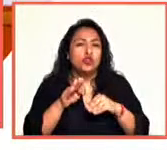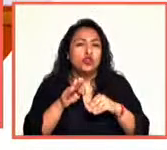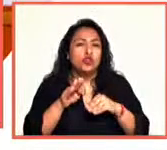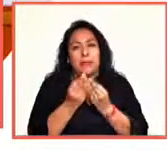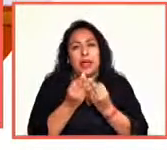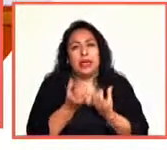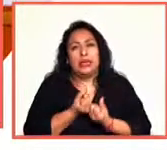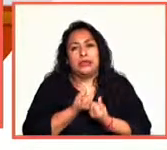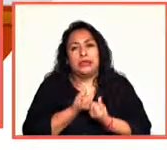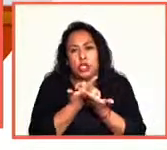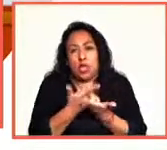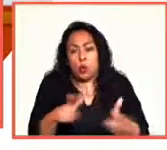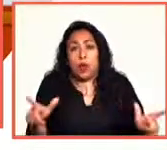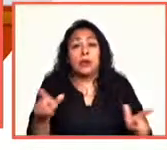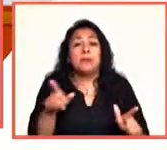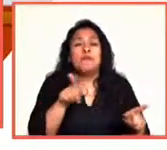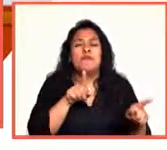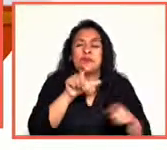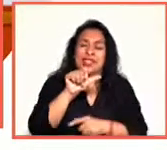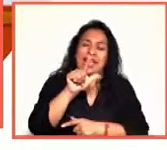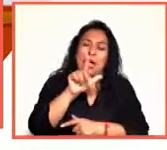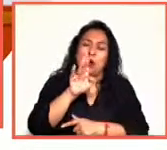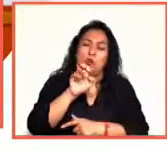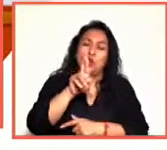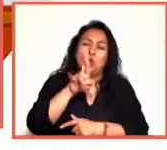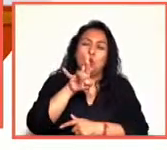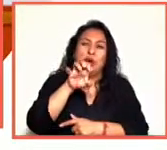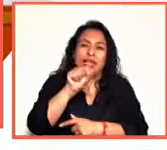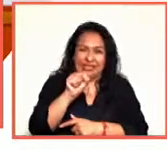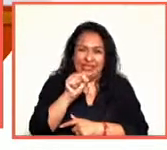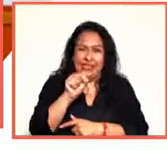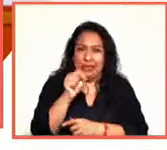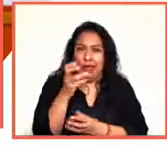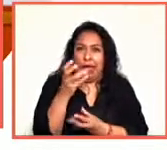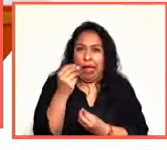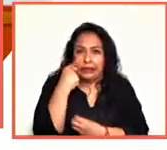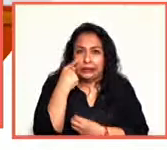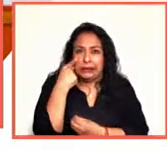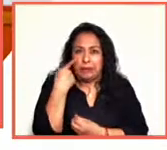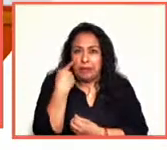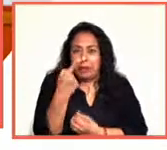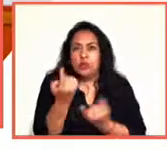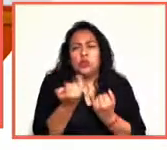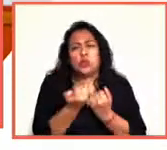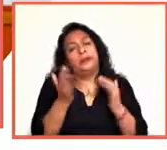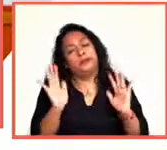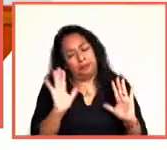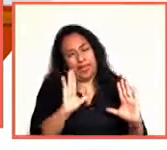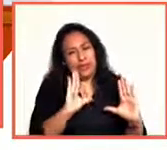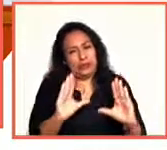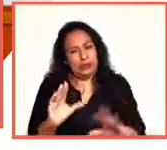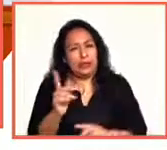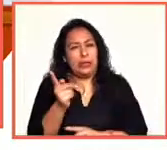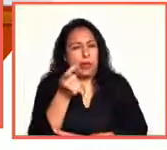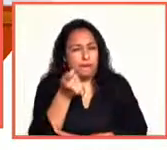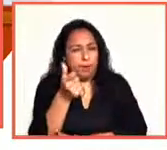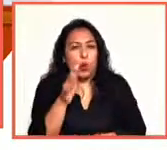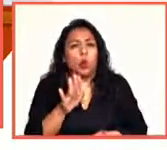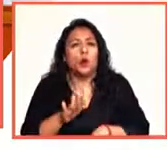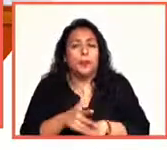partir de esos juegos de lenguaje, de esas figuras retóricas. Ahora, se enseña poco porque todas